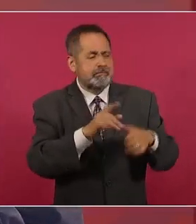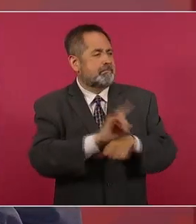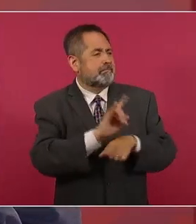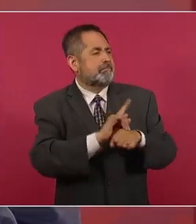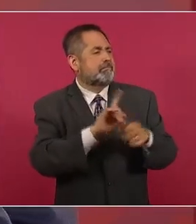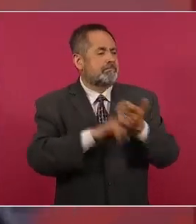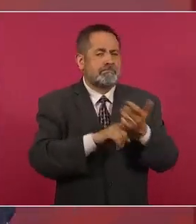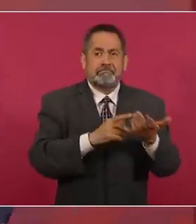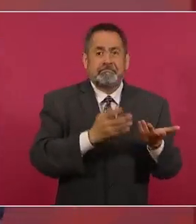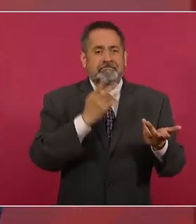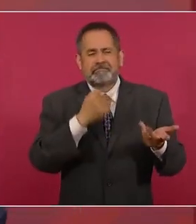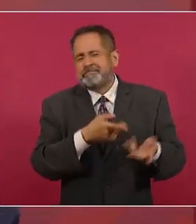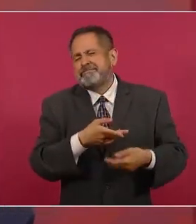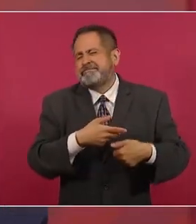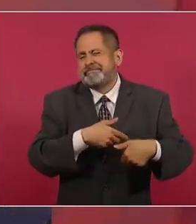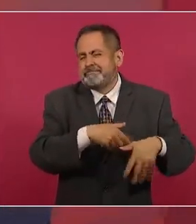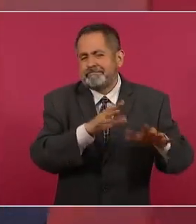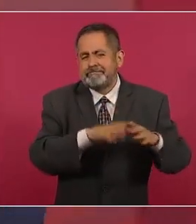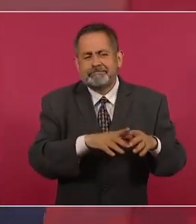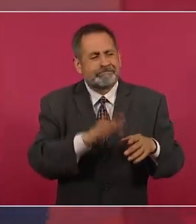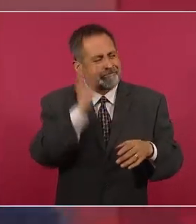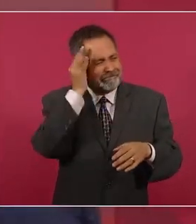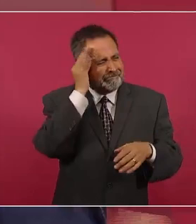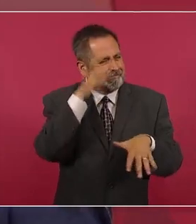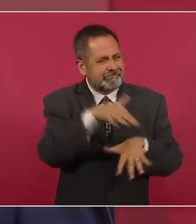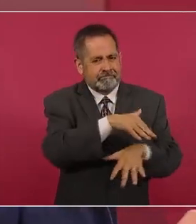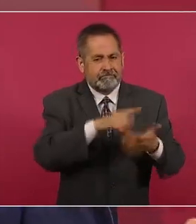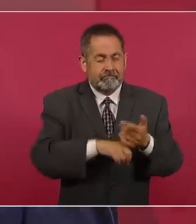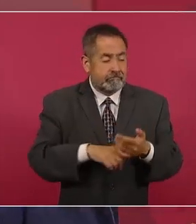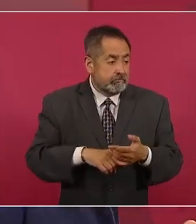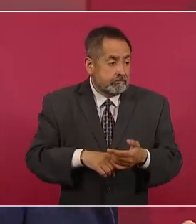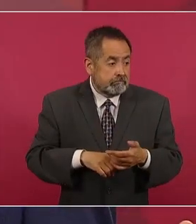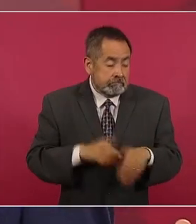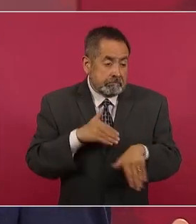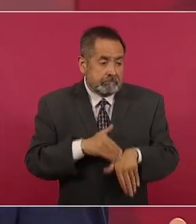orgánicos o sus achichincles. pues no.